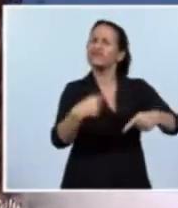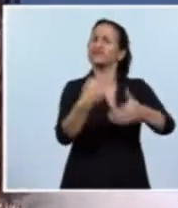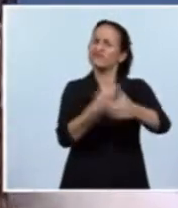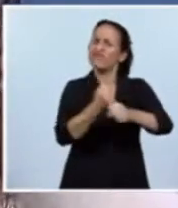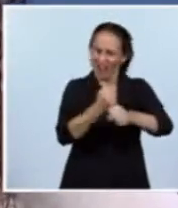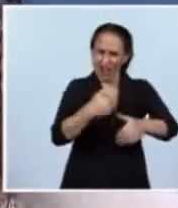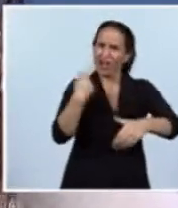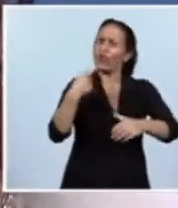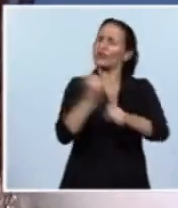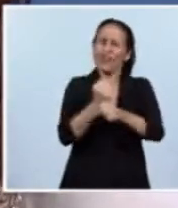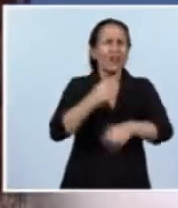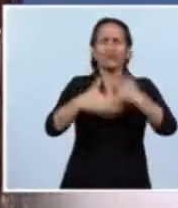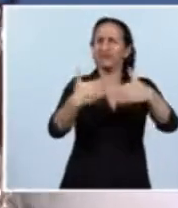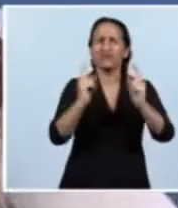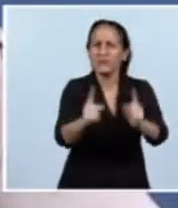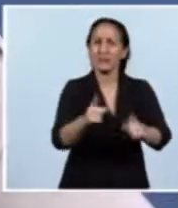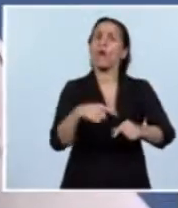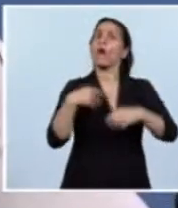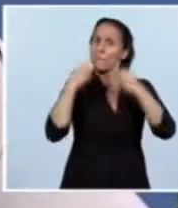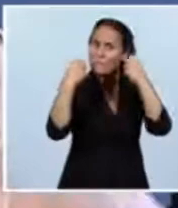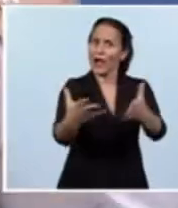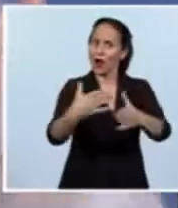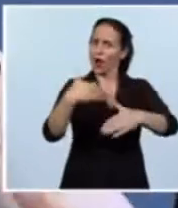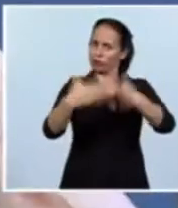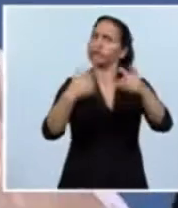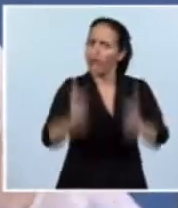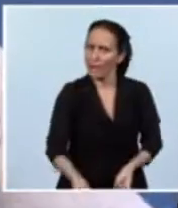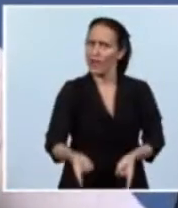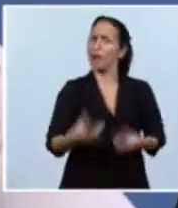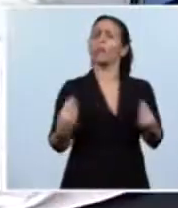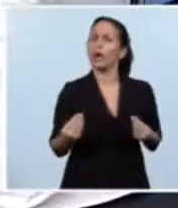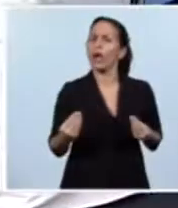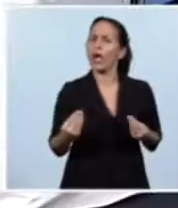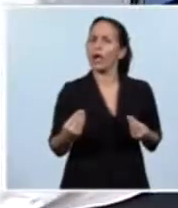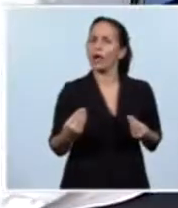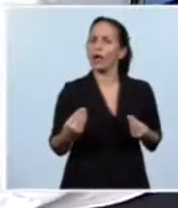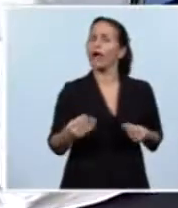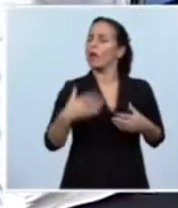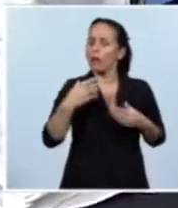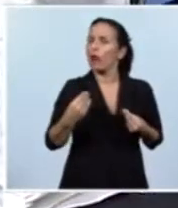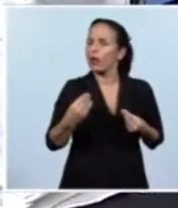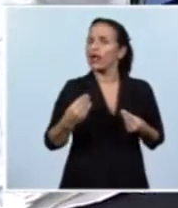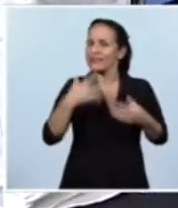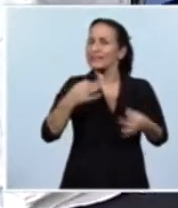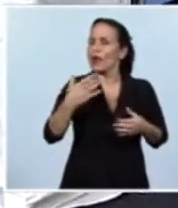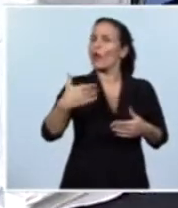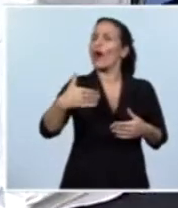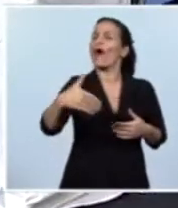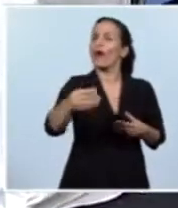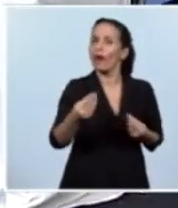profundizándolas y mejorándolas, porque seguramente